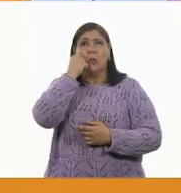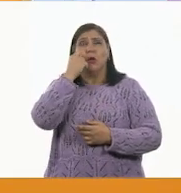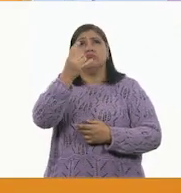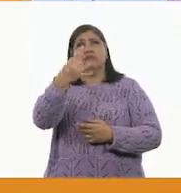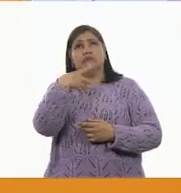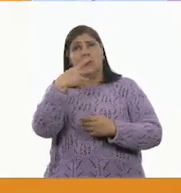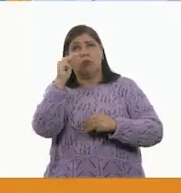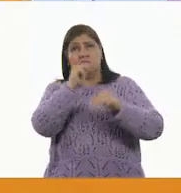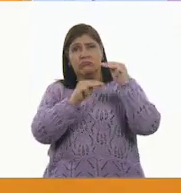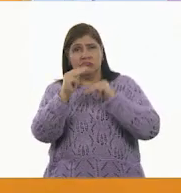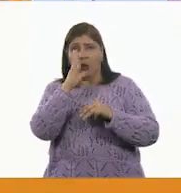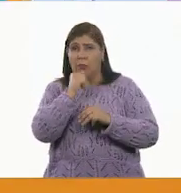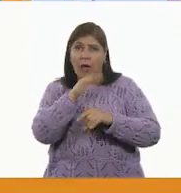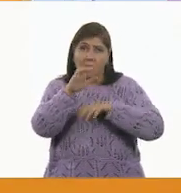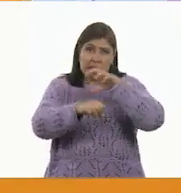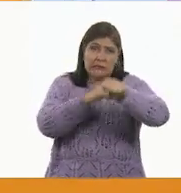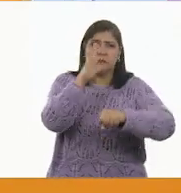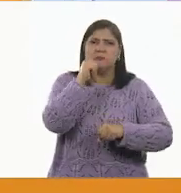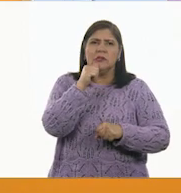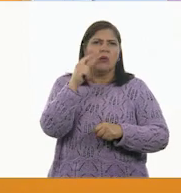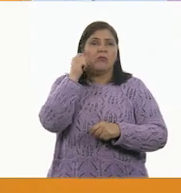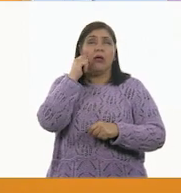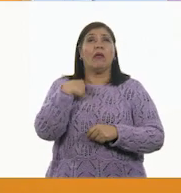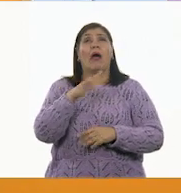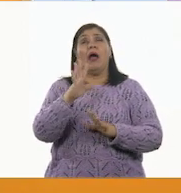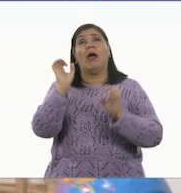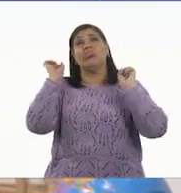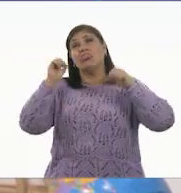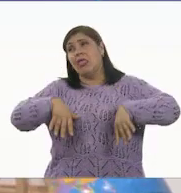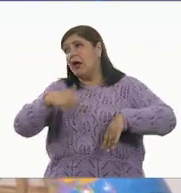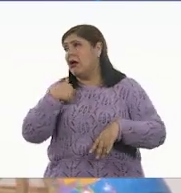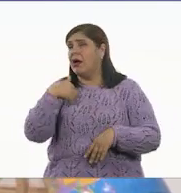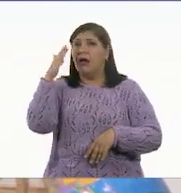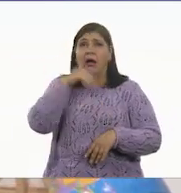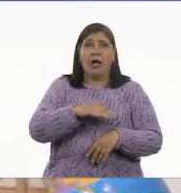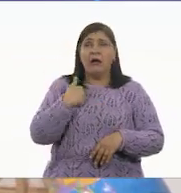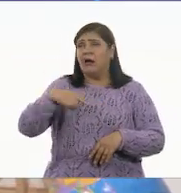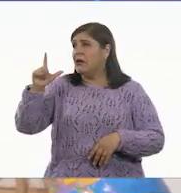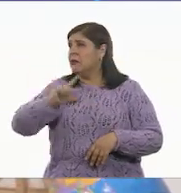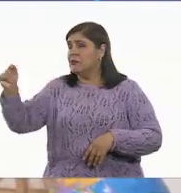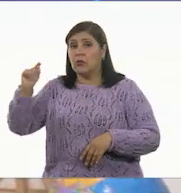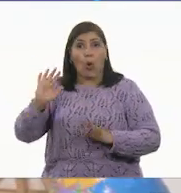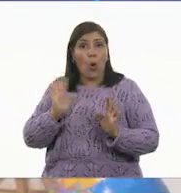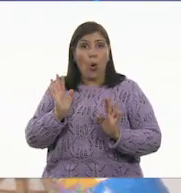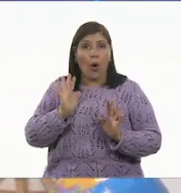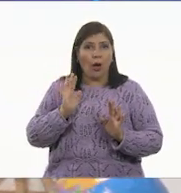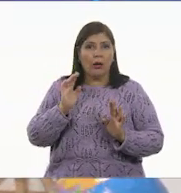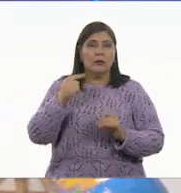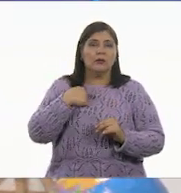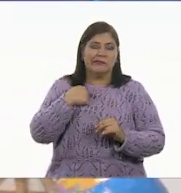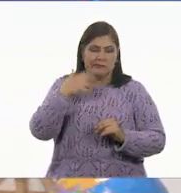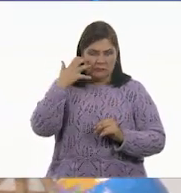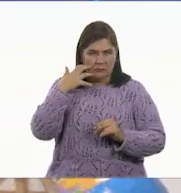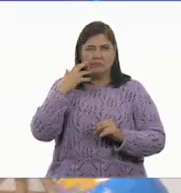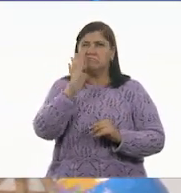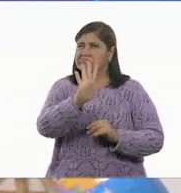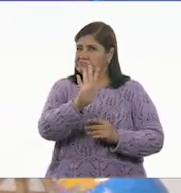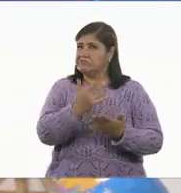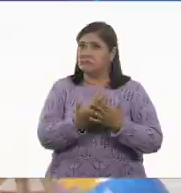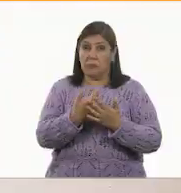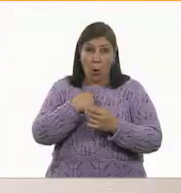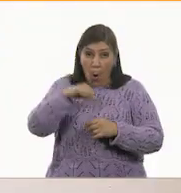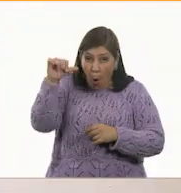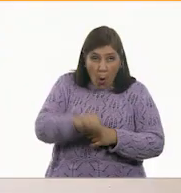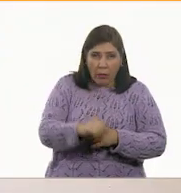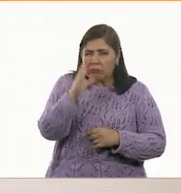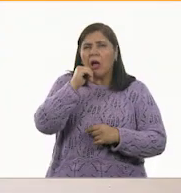león, pues él no se sintió derrotado y al final dijo las palabras mágicas, voy a regresar a